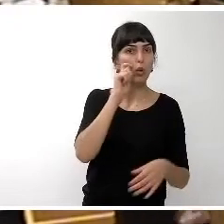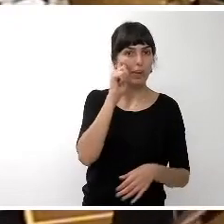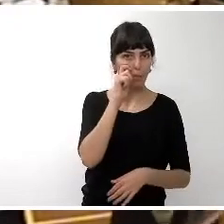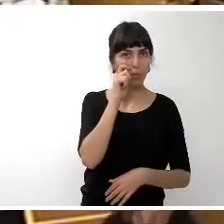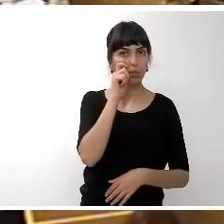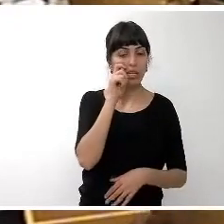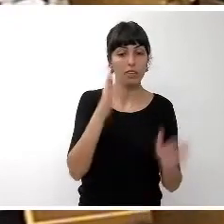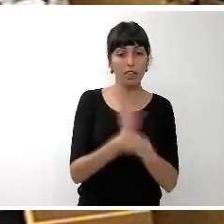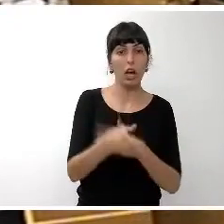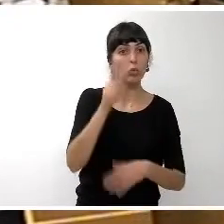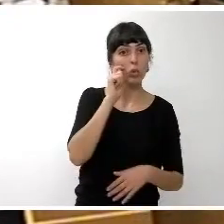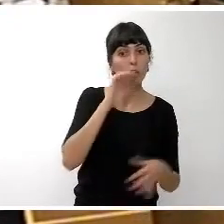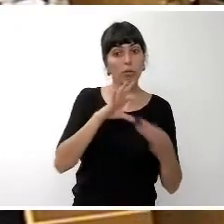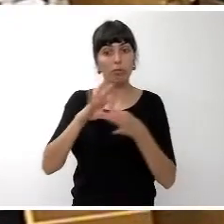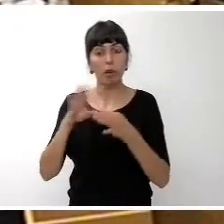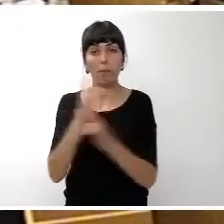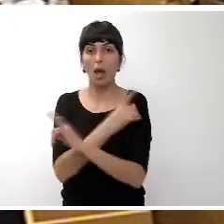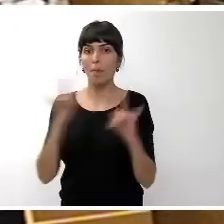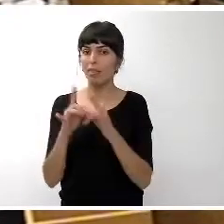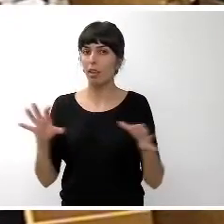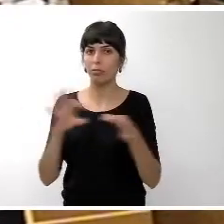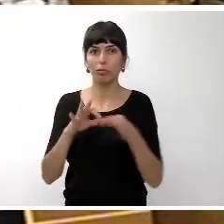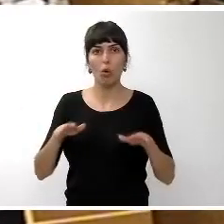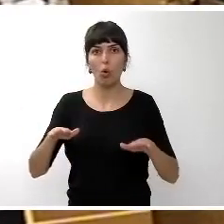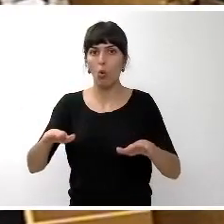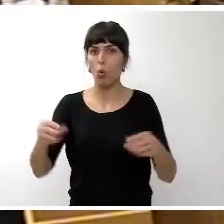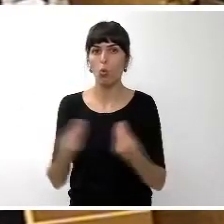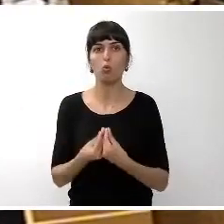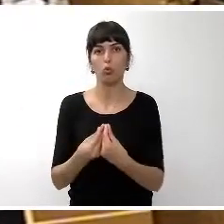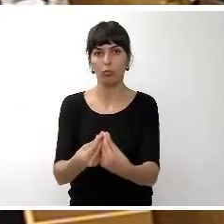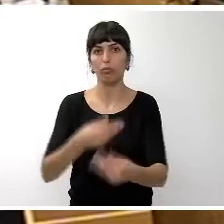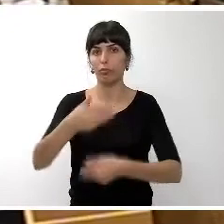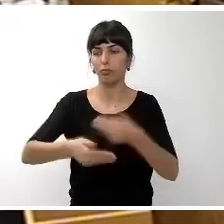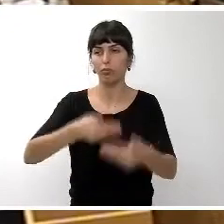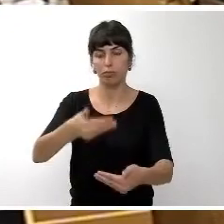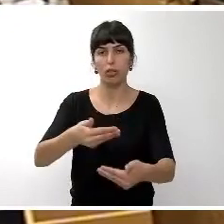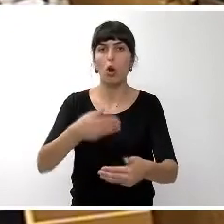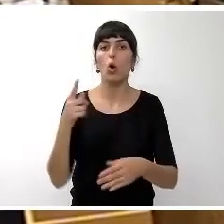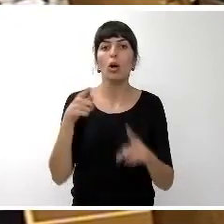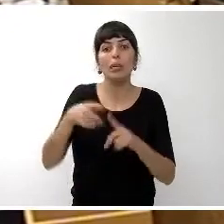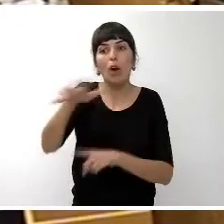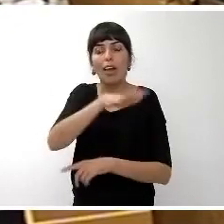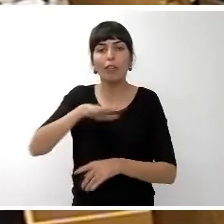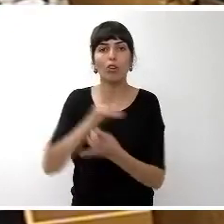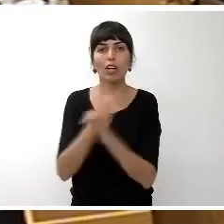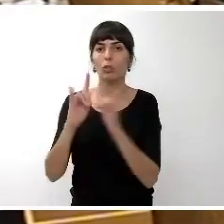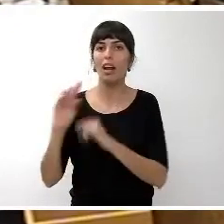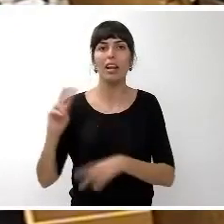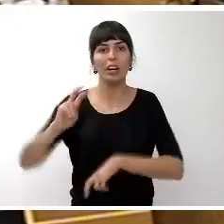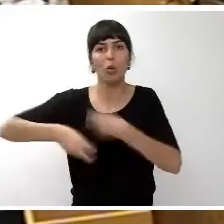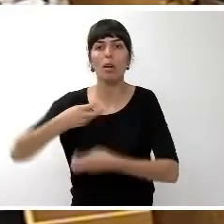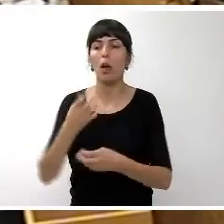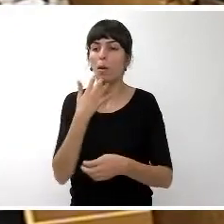turismo y medio ambiente para mejorar el uso turístico que se hace de nuestros entornos naturales donde la recuperación de senderos la